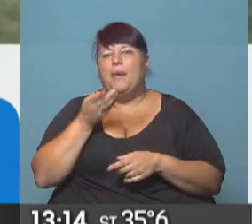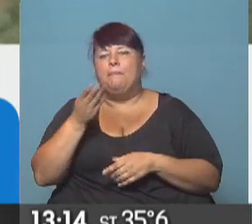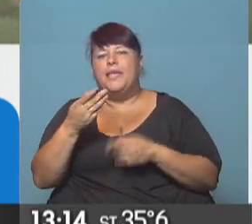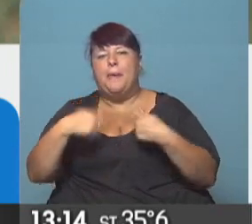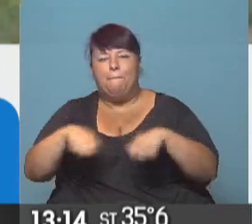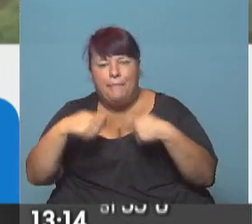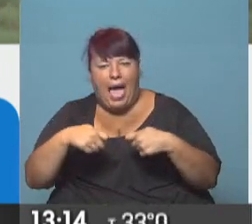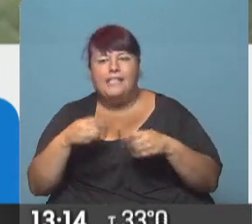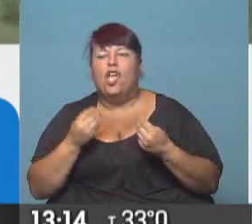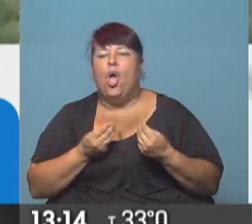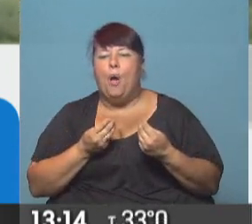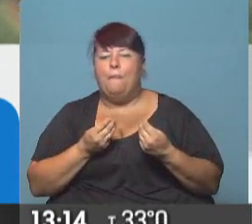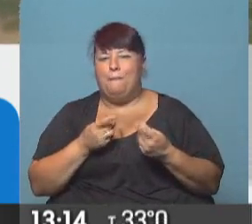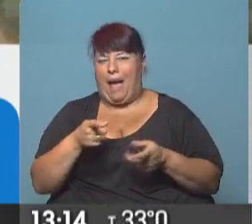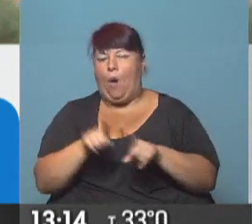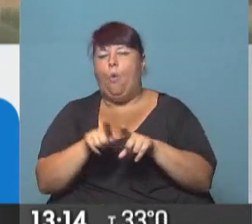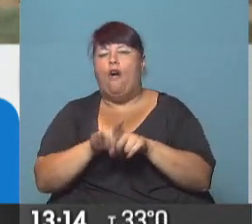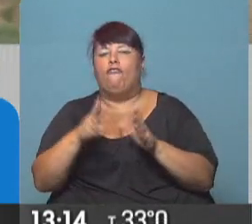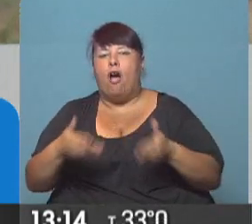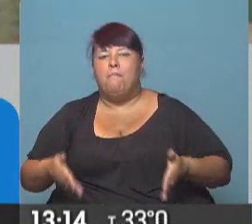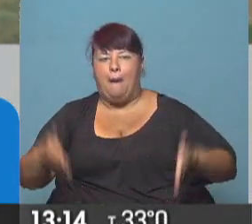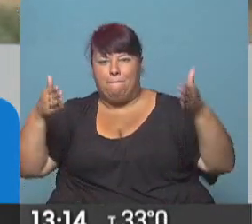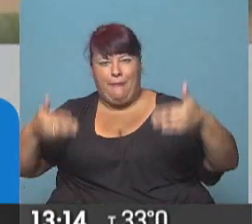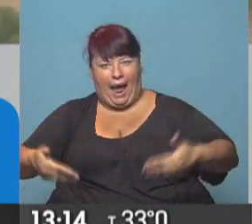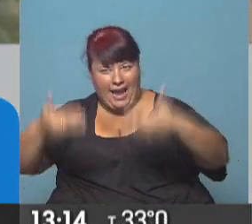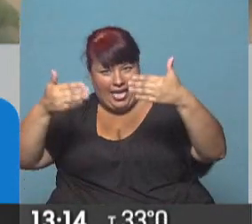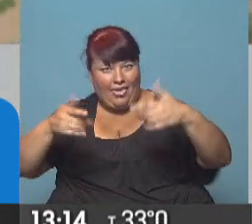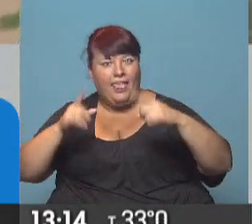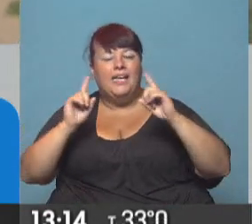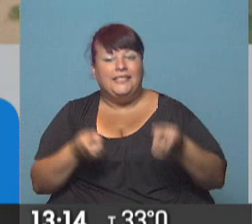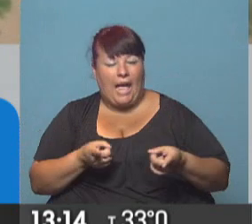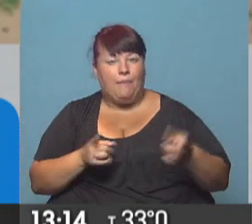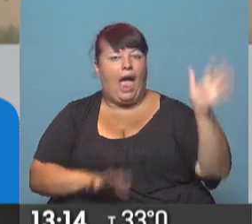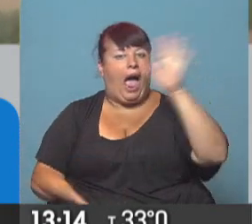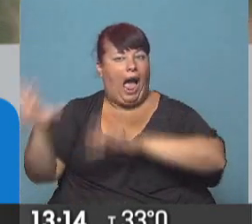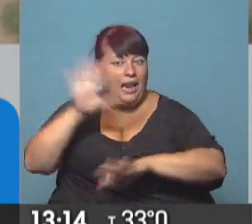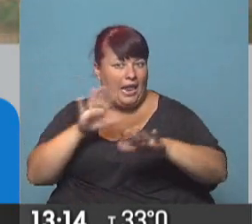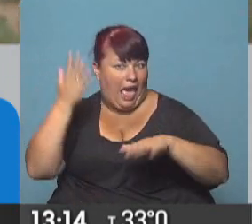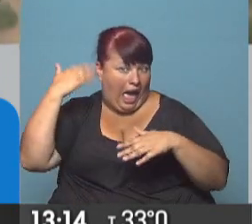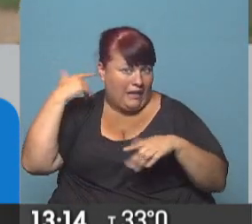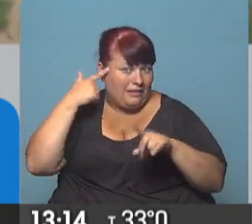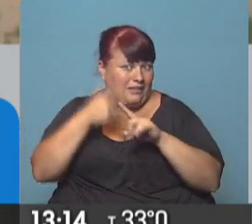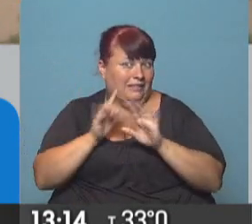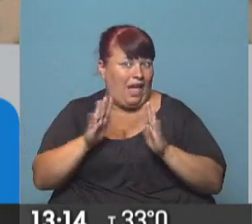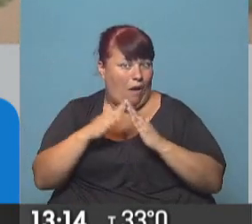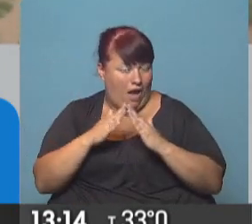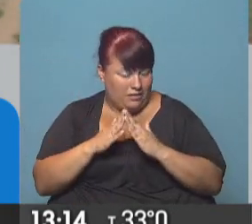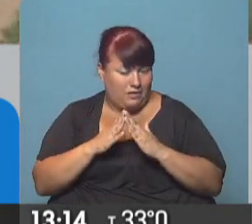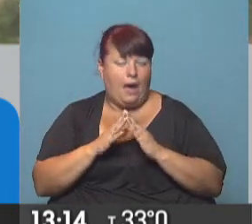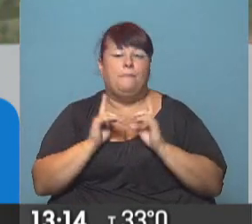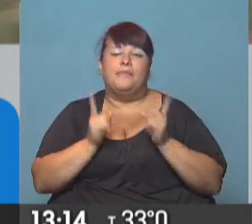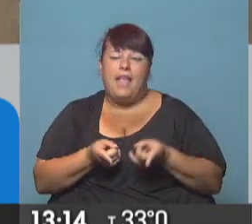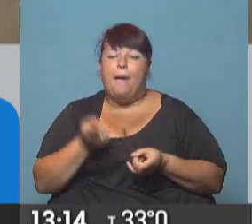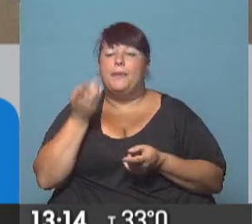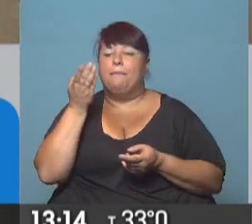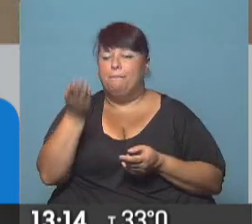plásticos para poder utilizar como paredes y poder rearmar lo que antes tenían. También están